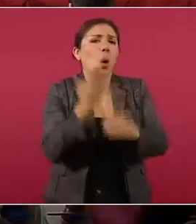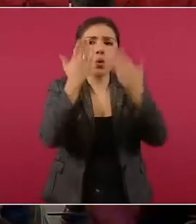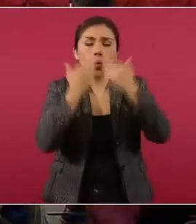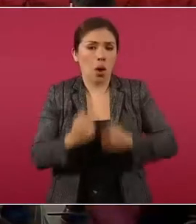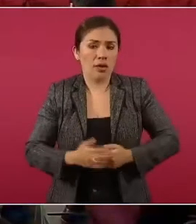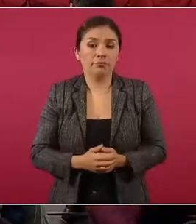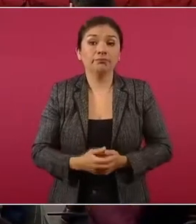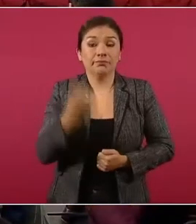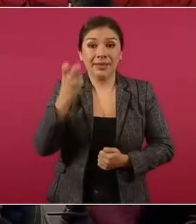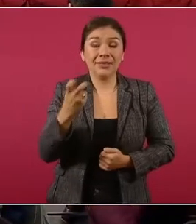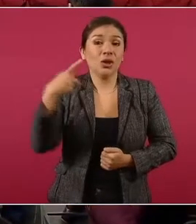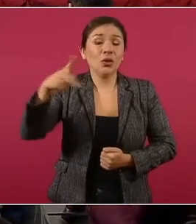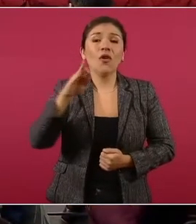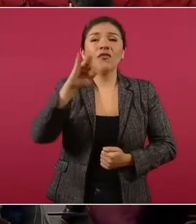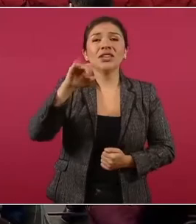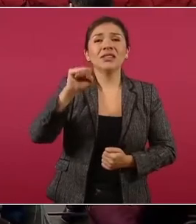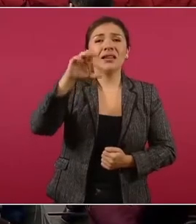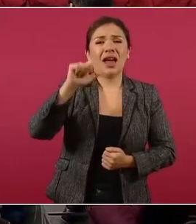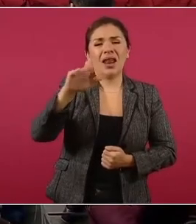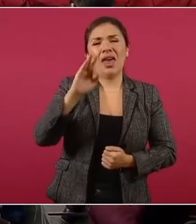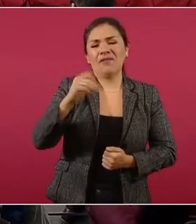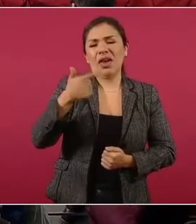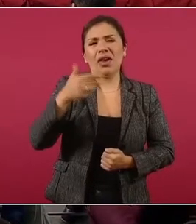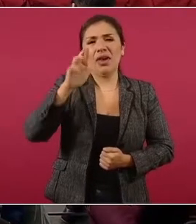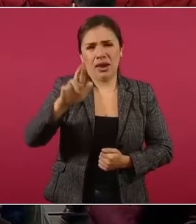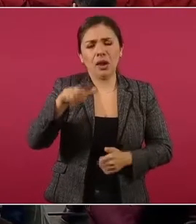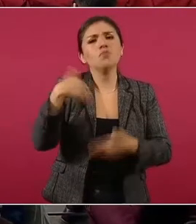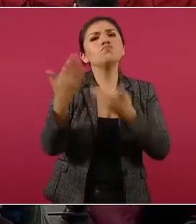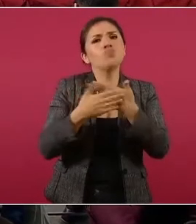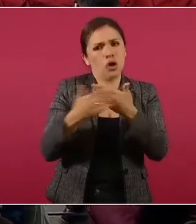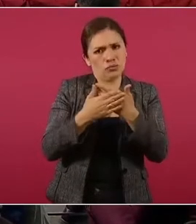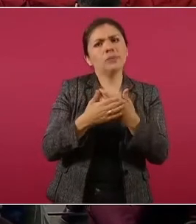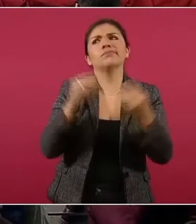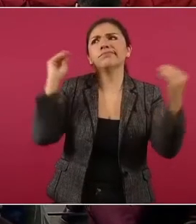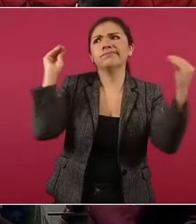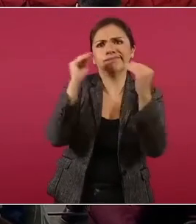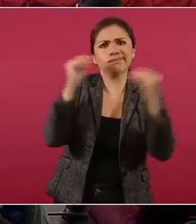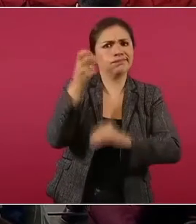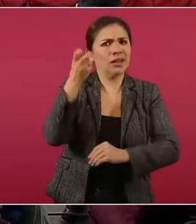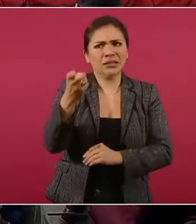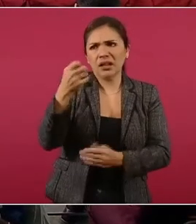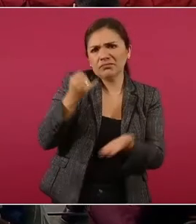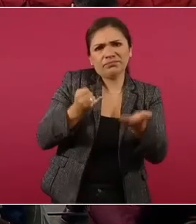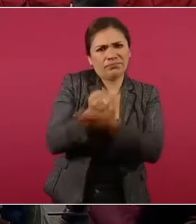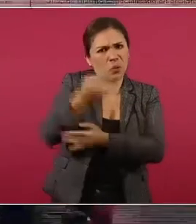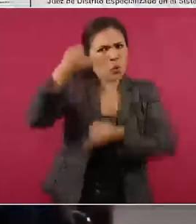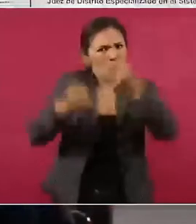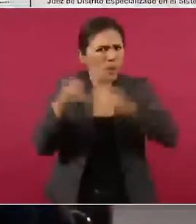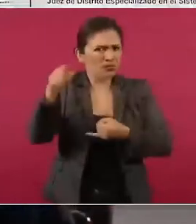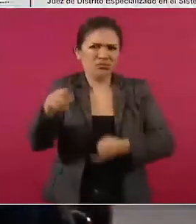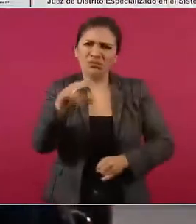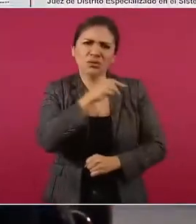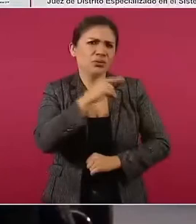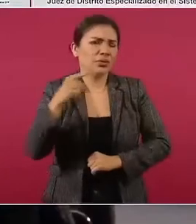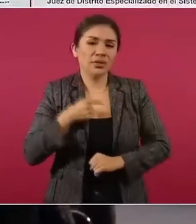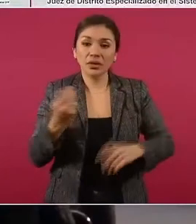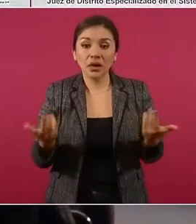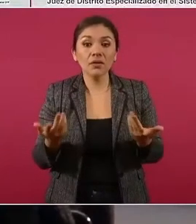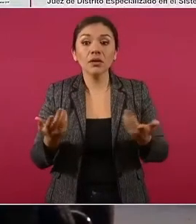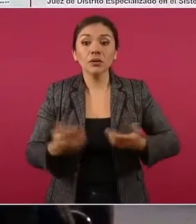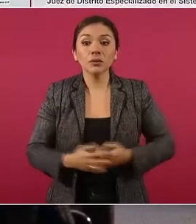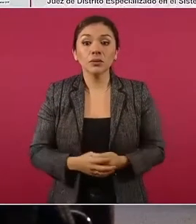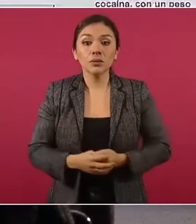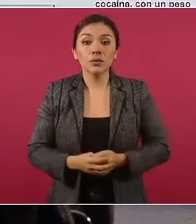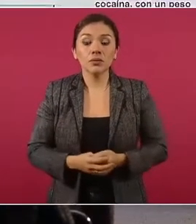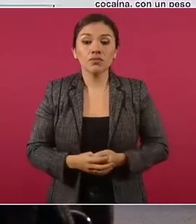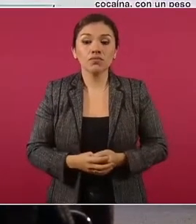Fiscalía General de la República va a apelar esta determinación de este juez. Siguiente.